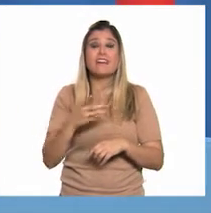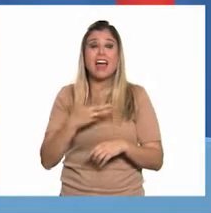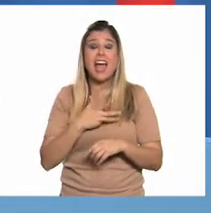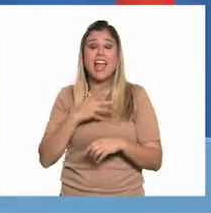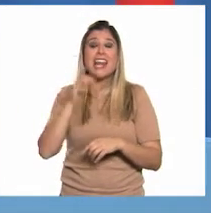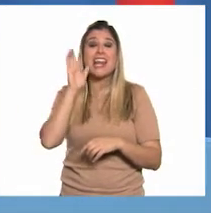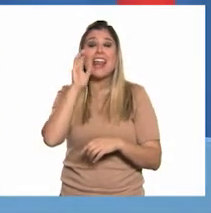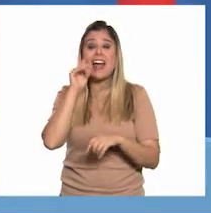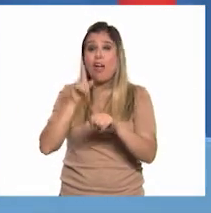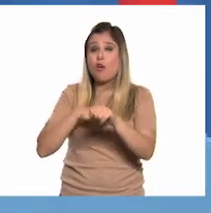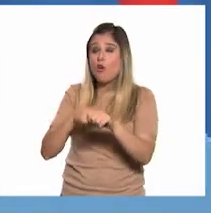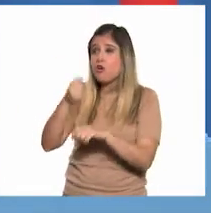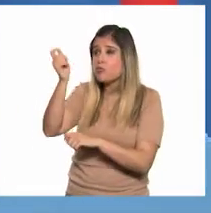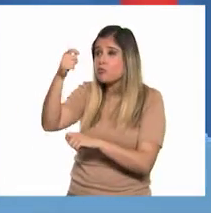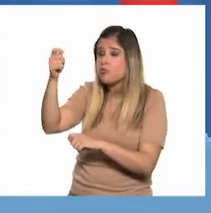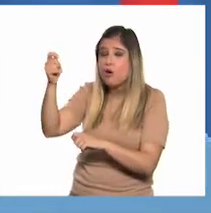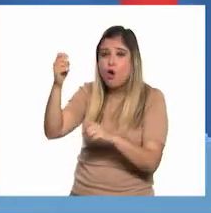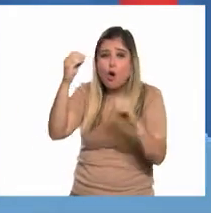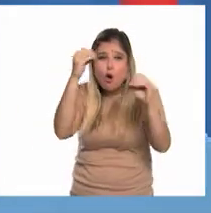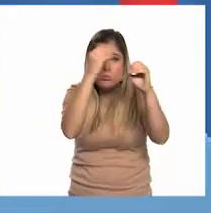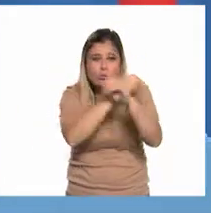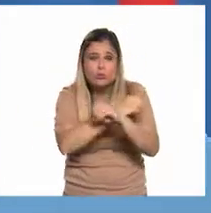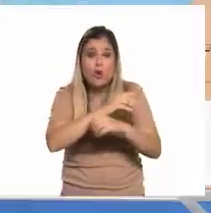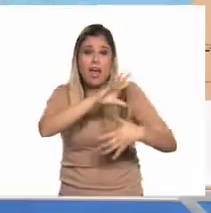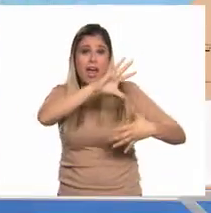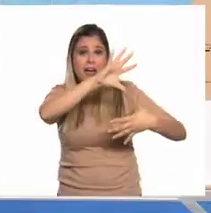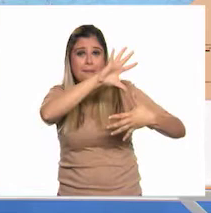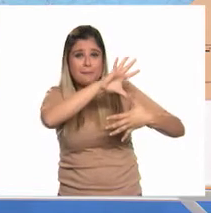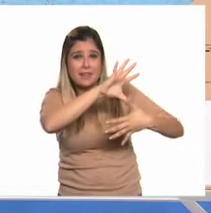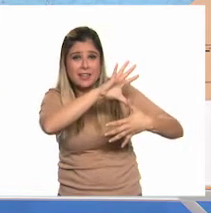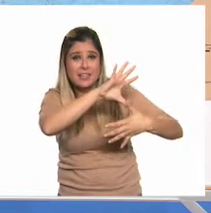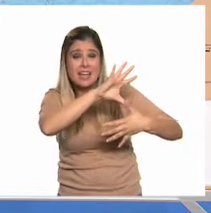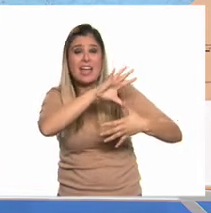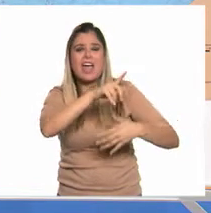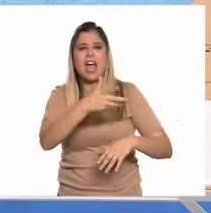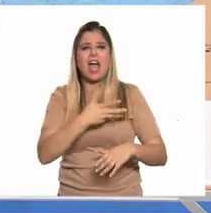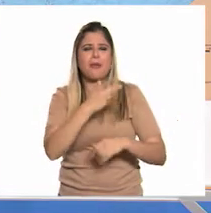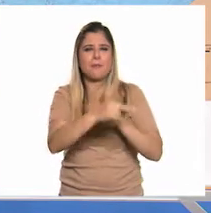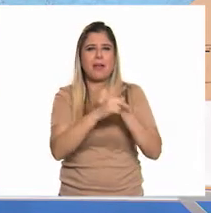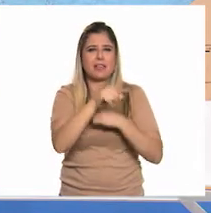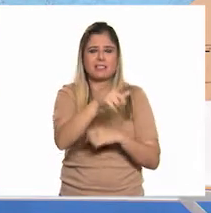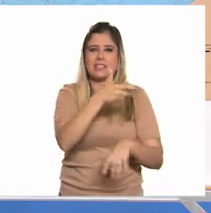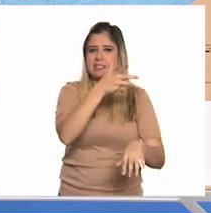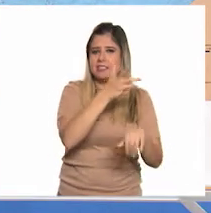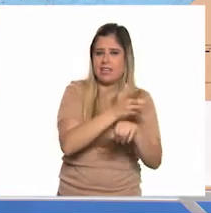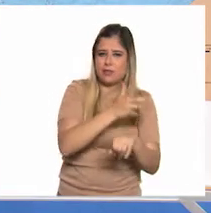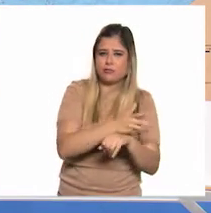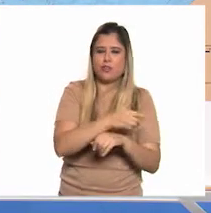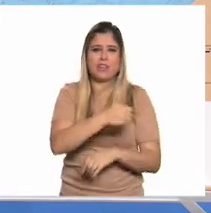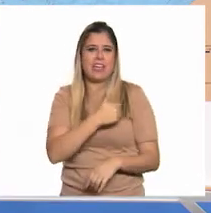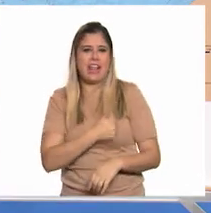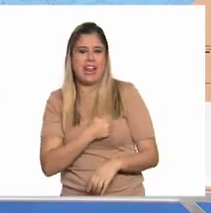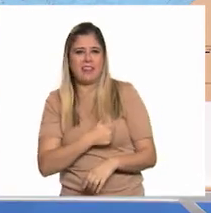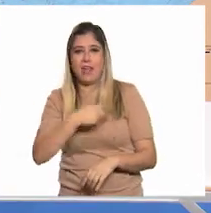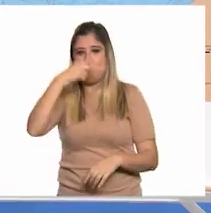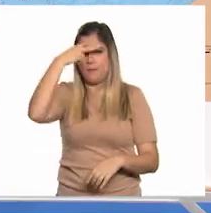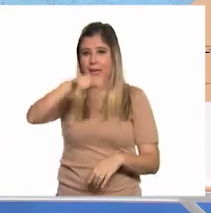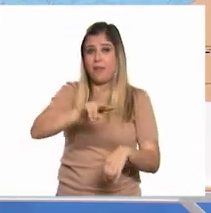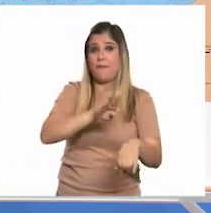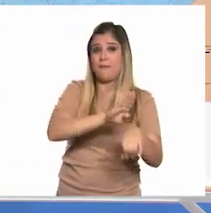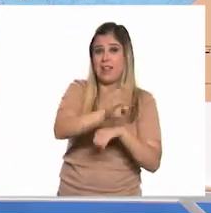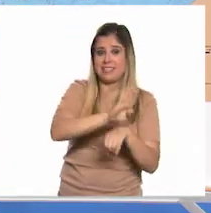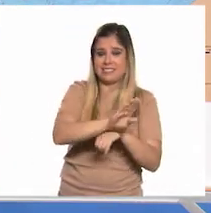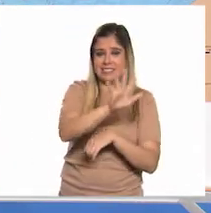color naranja con el tono más oscuro. En América, destacan países como Estados Unidos, Canadá, México y Brasil.